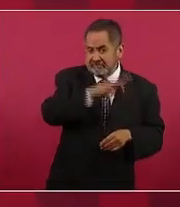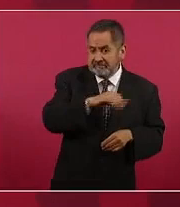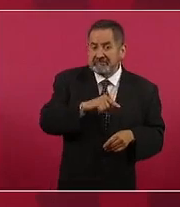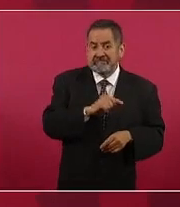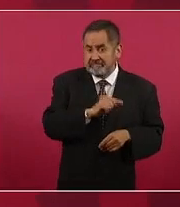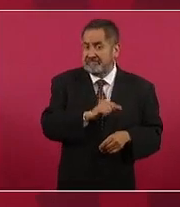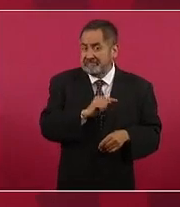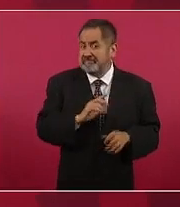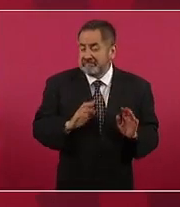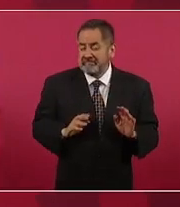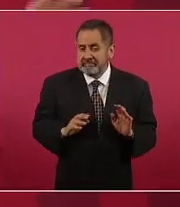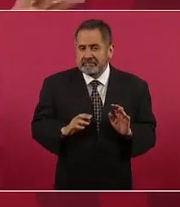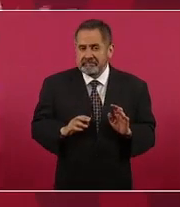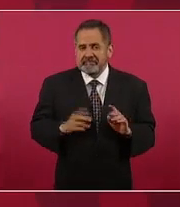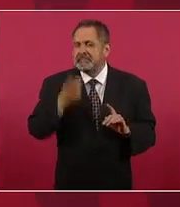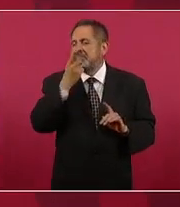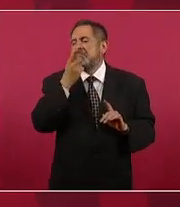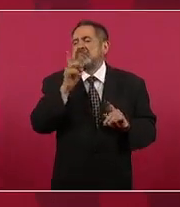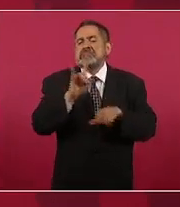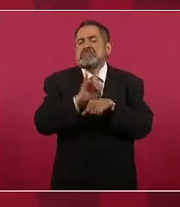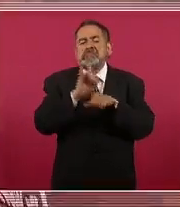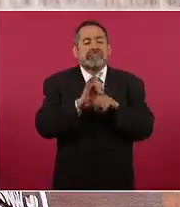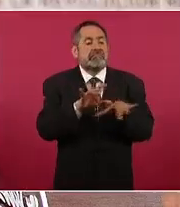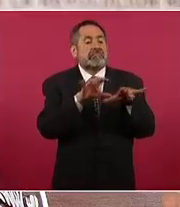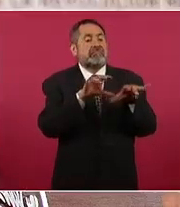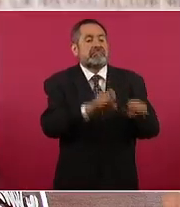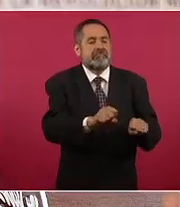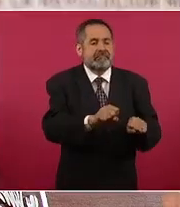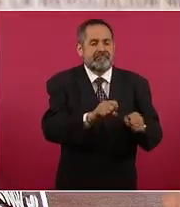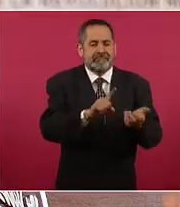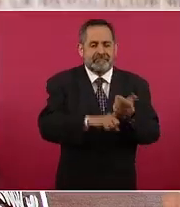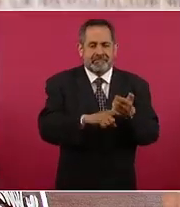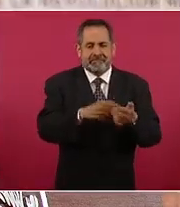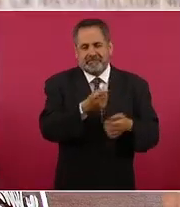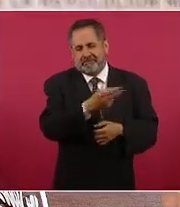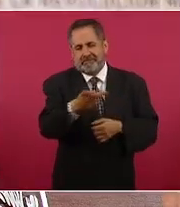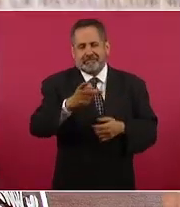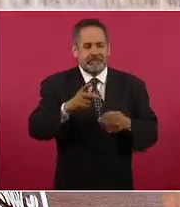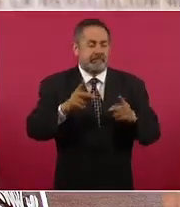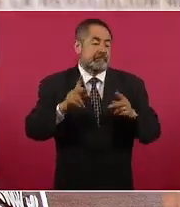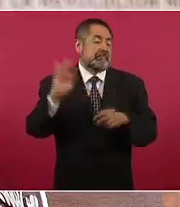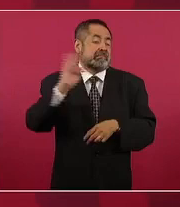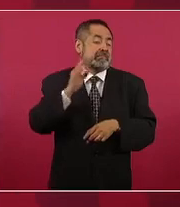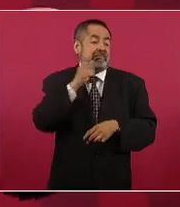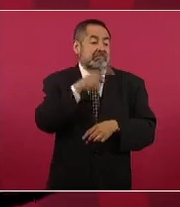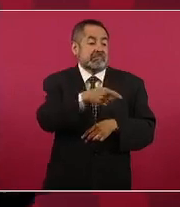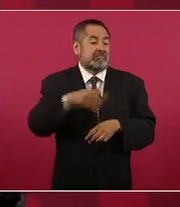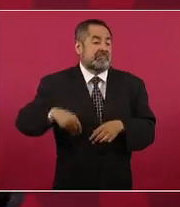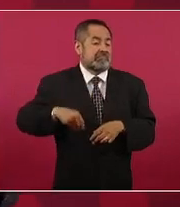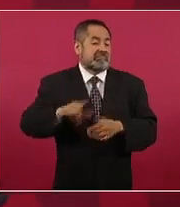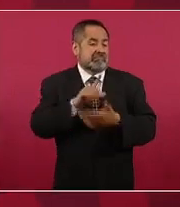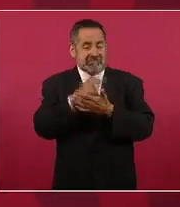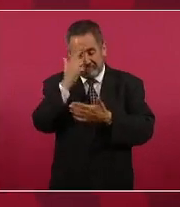de la detención de unos presuntos delincuentes